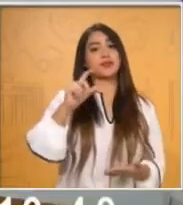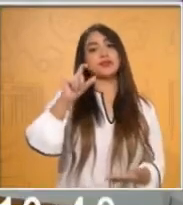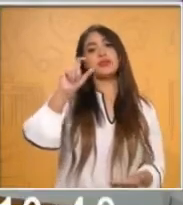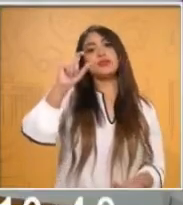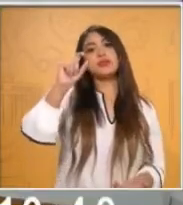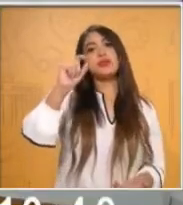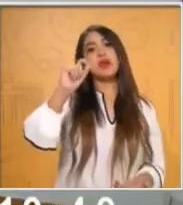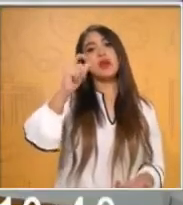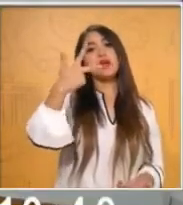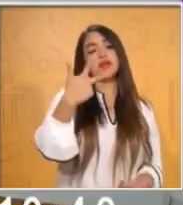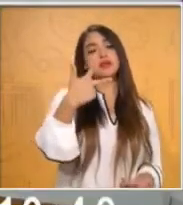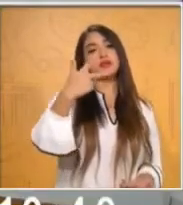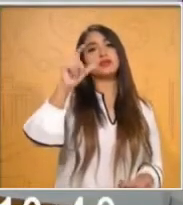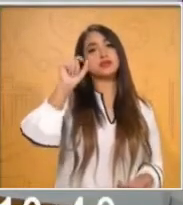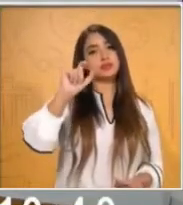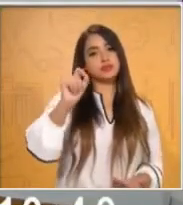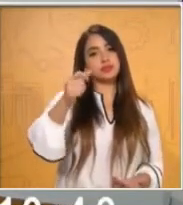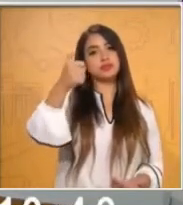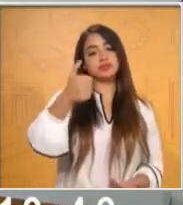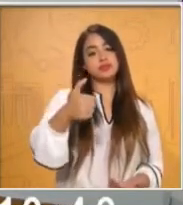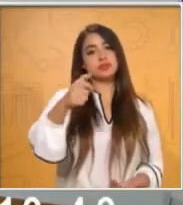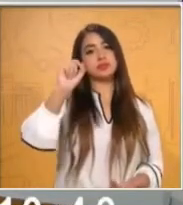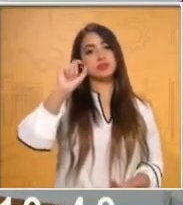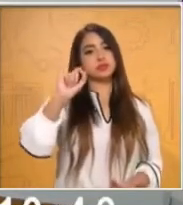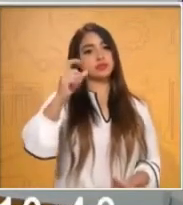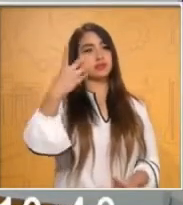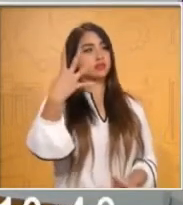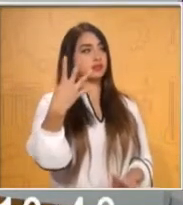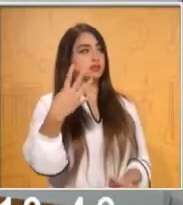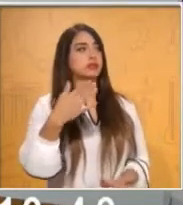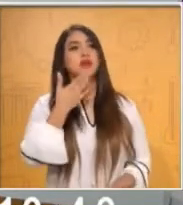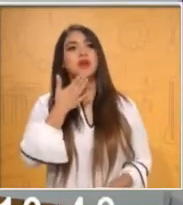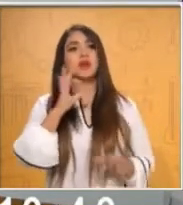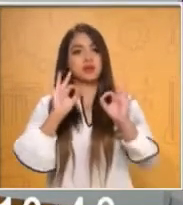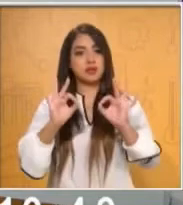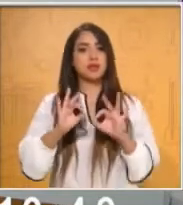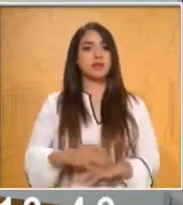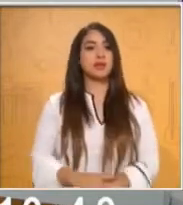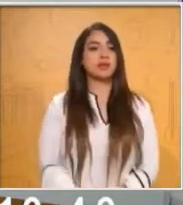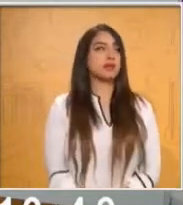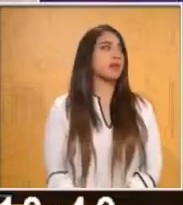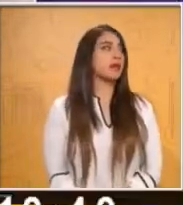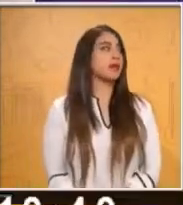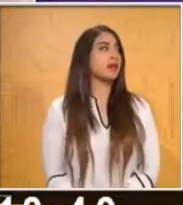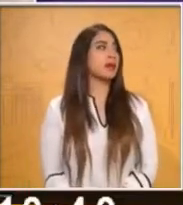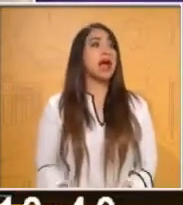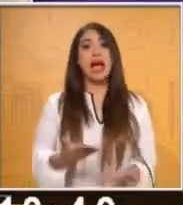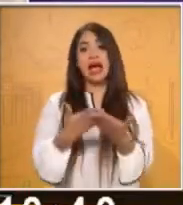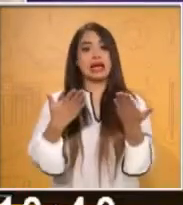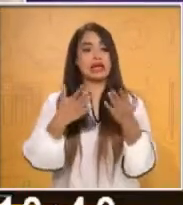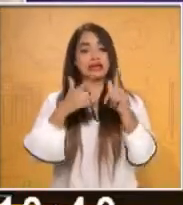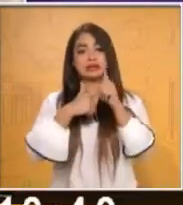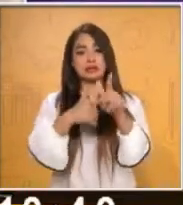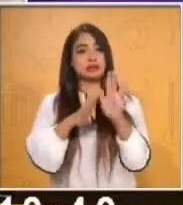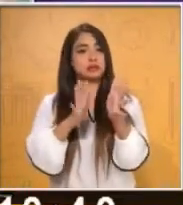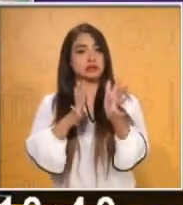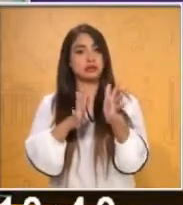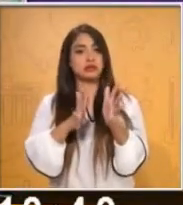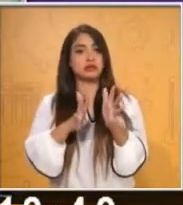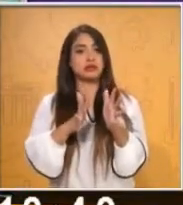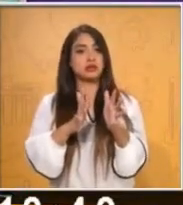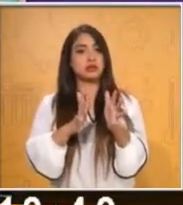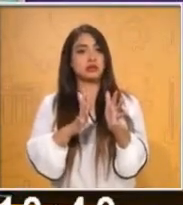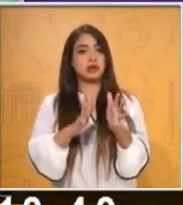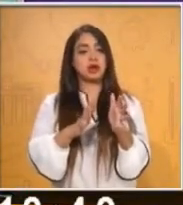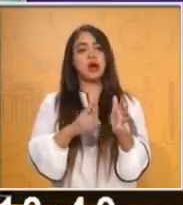26. 24. Sí. Sí, muy Y de esta manera ustedes van a continuar. Repito, no nada más se trata de